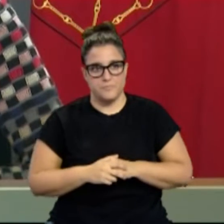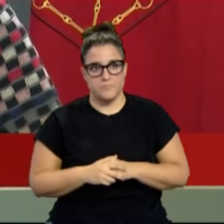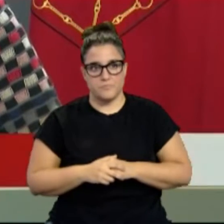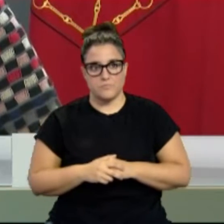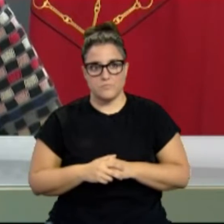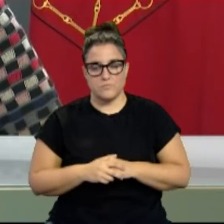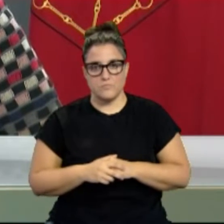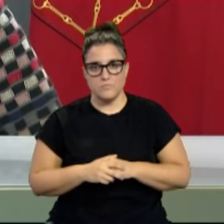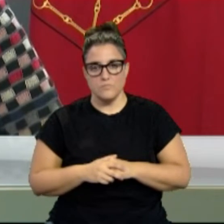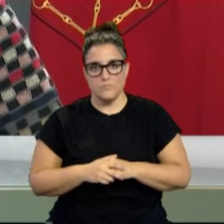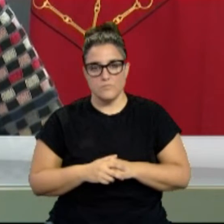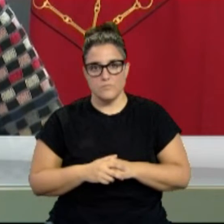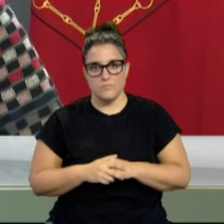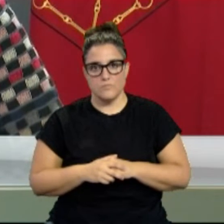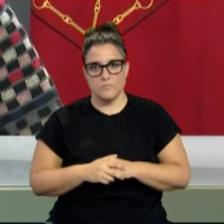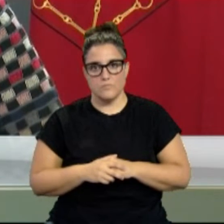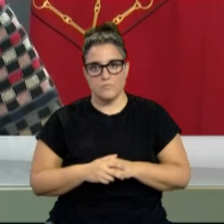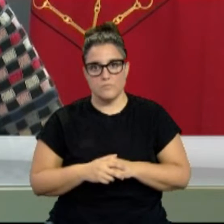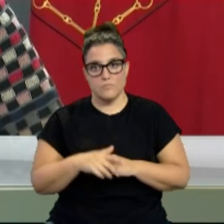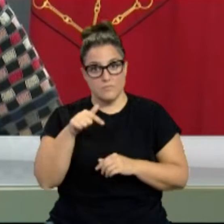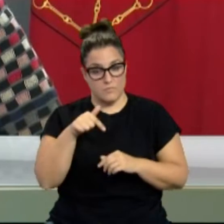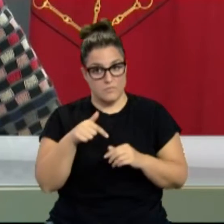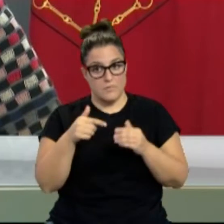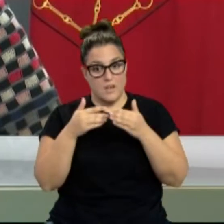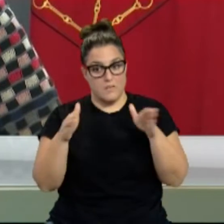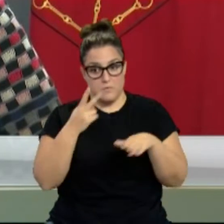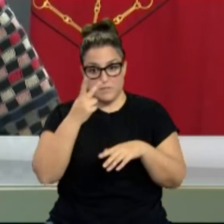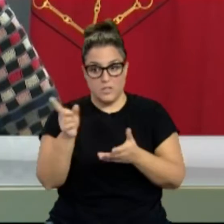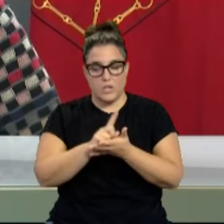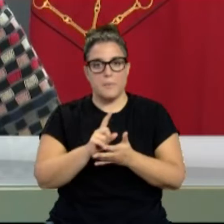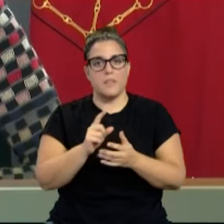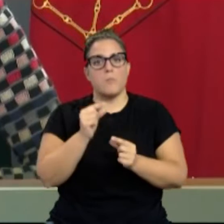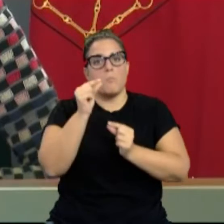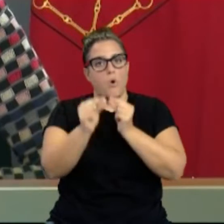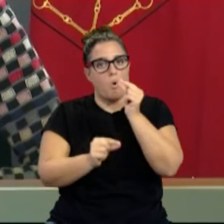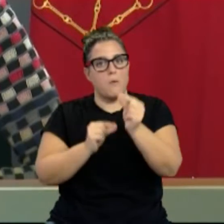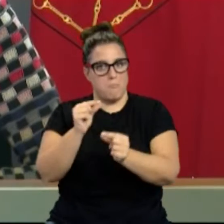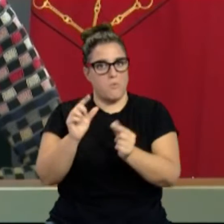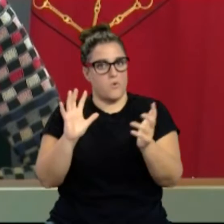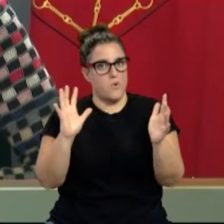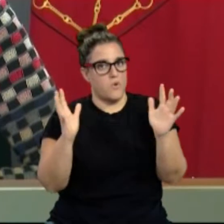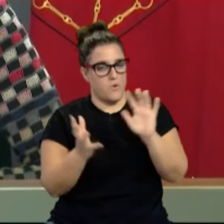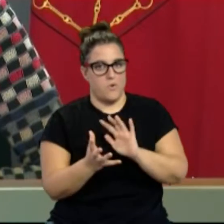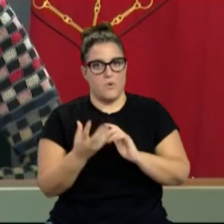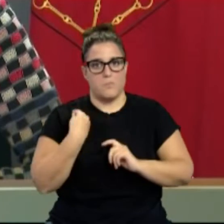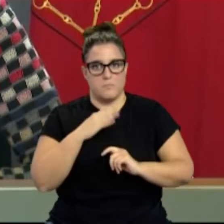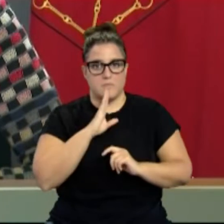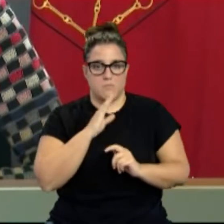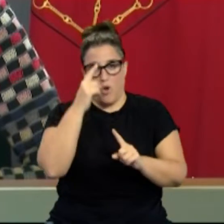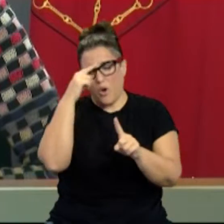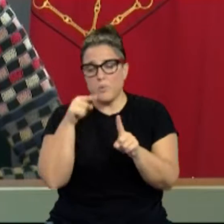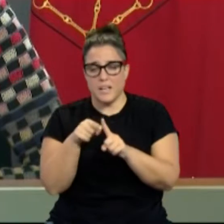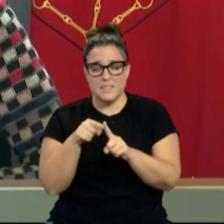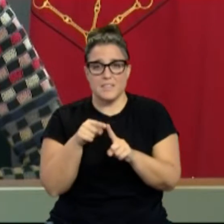Esta flexibilización se realizará de una forma progresiva, como les decía, con el fin de